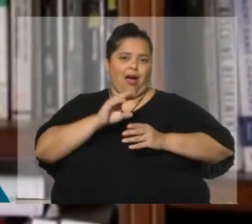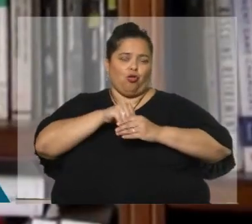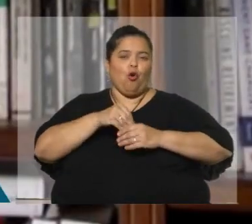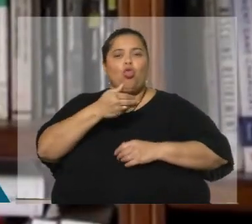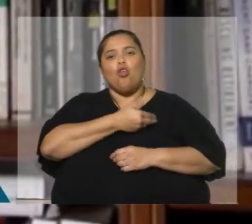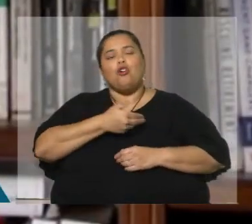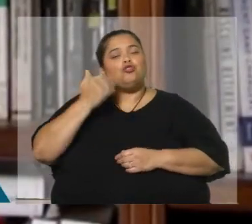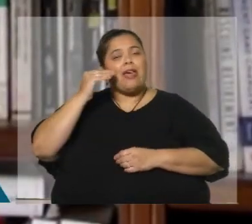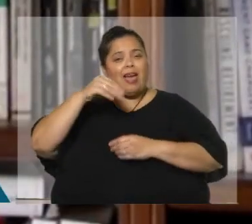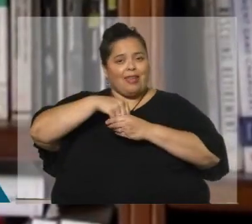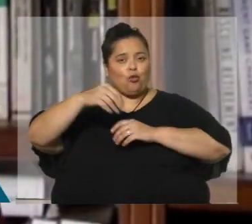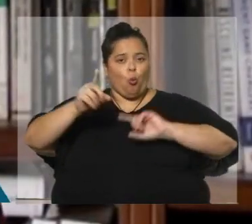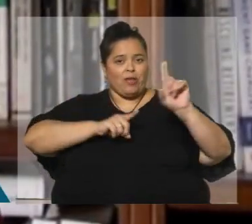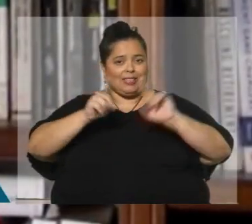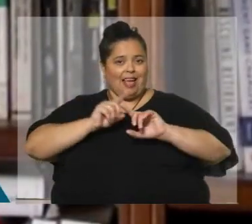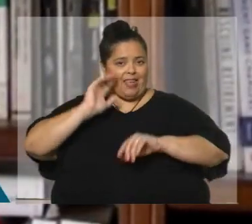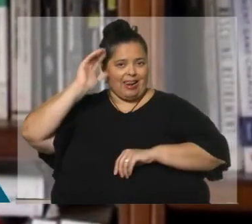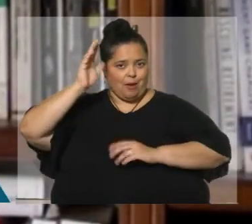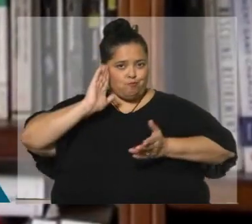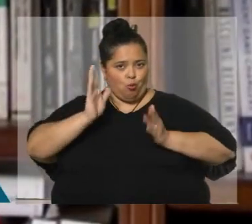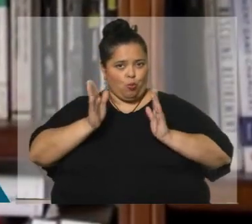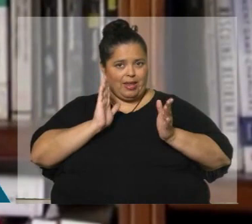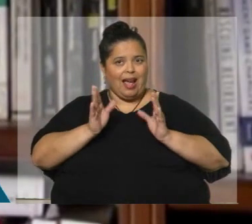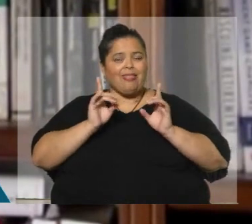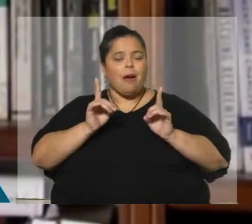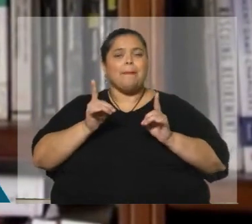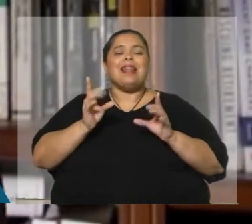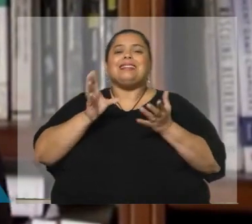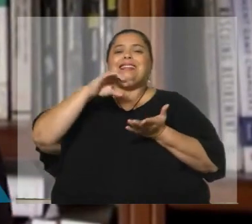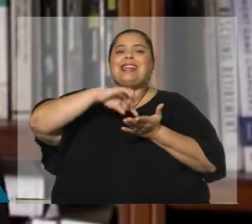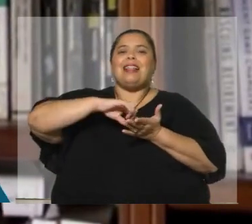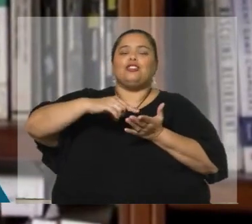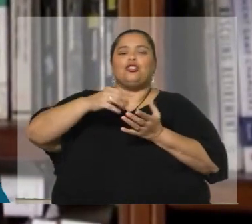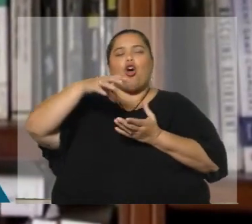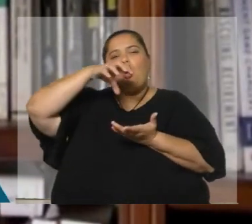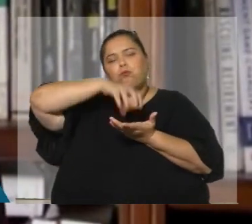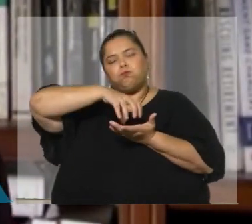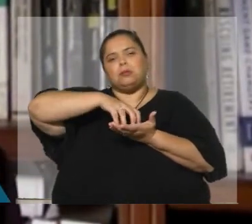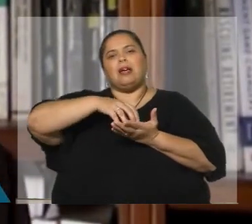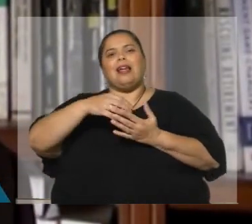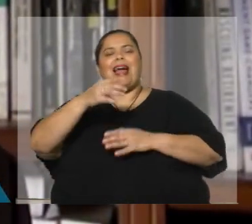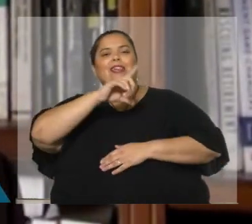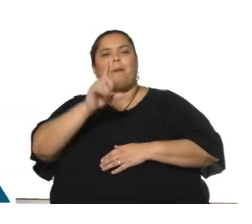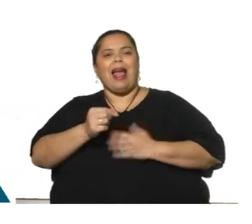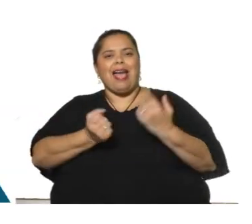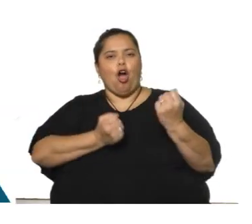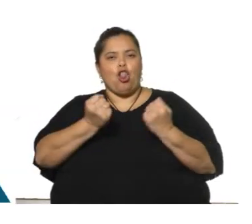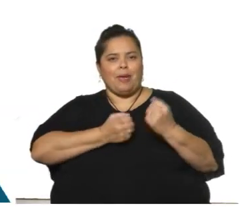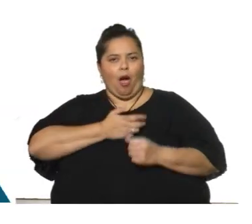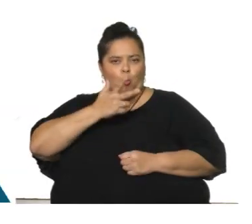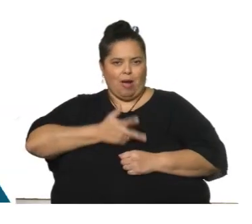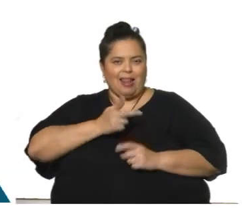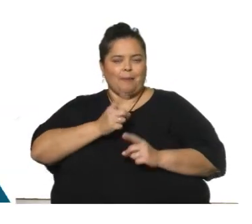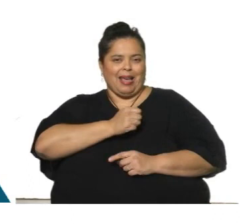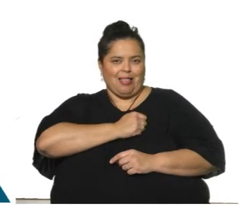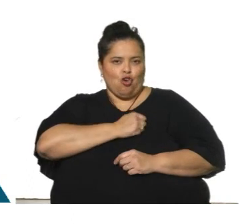la Universidad de la República, en el Centro Latinoamericano de Economía Humana, en la Universidad Católica y la Universidad de Montevideo. Es